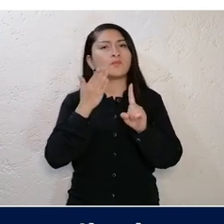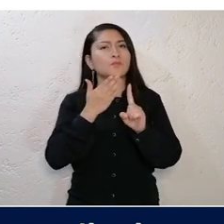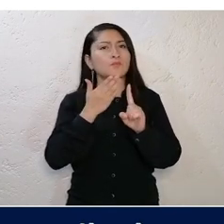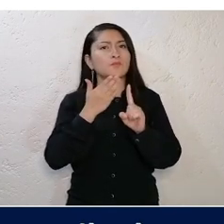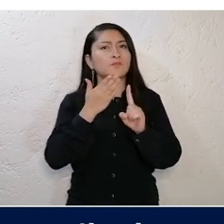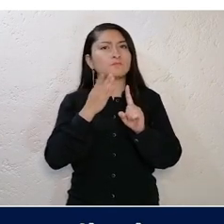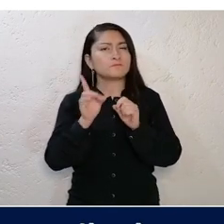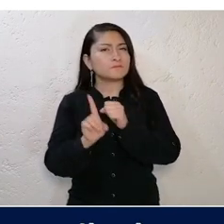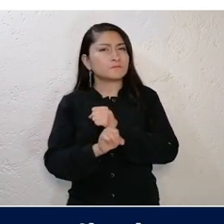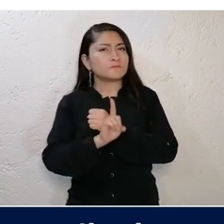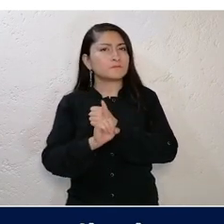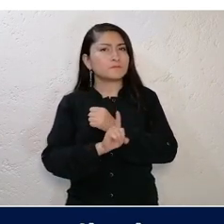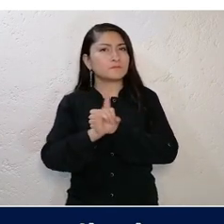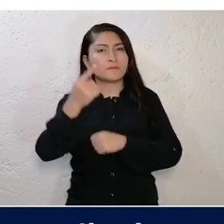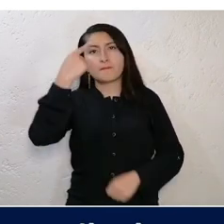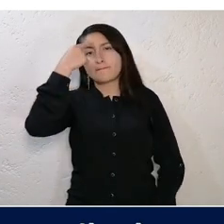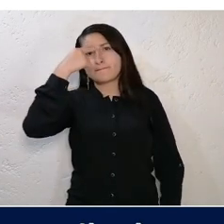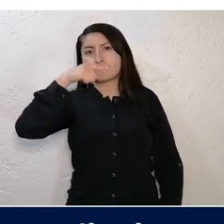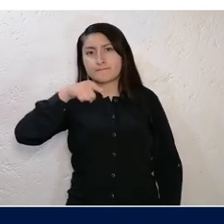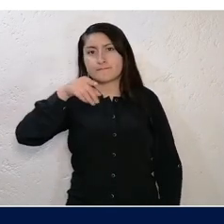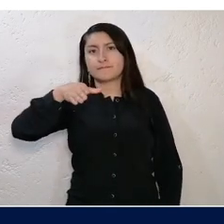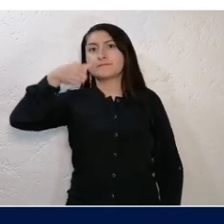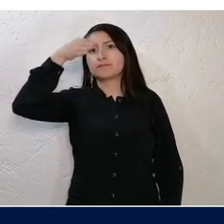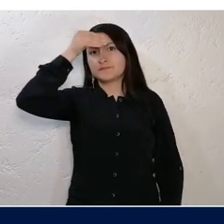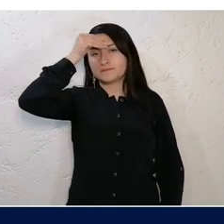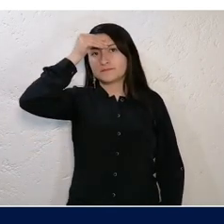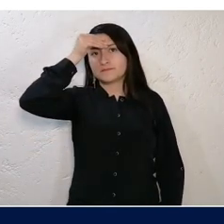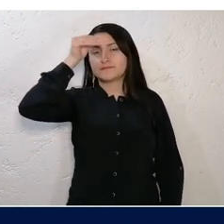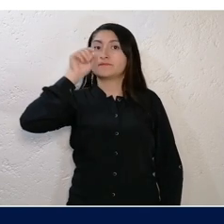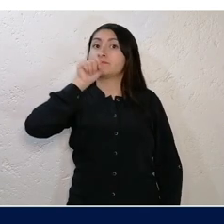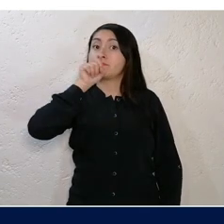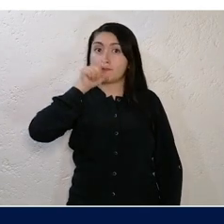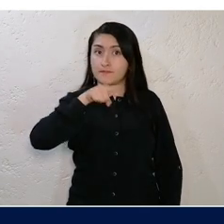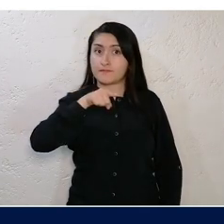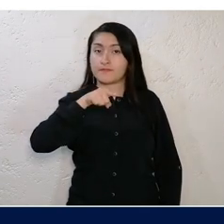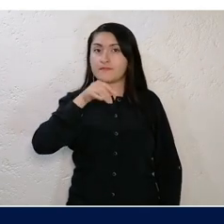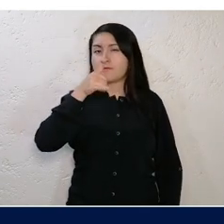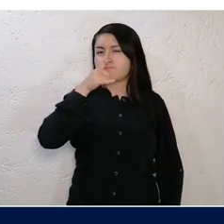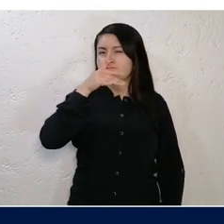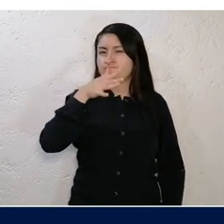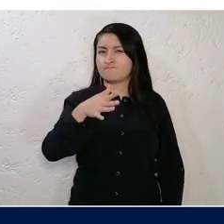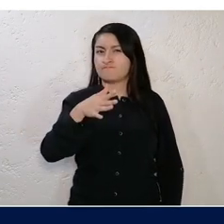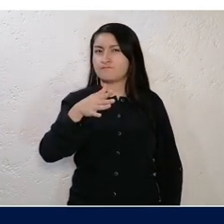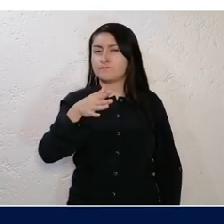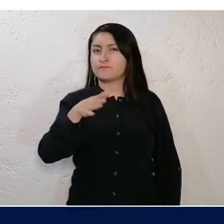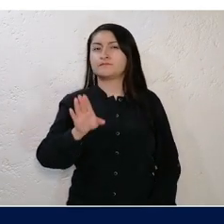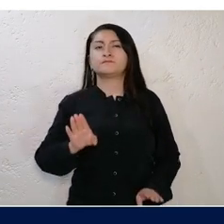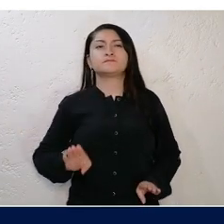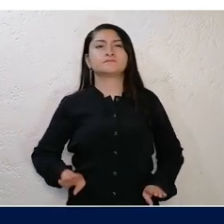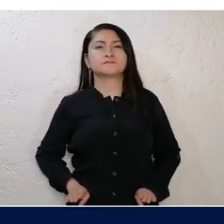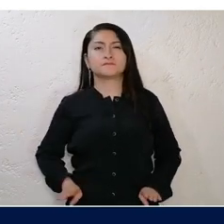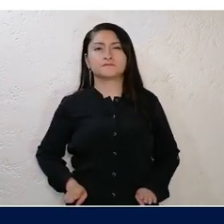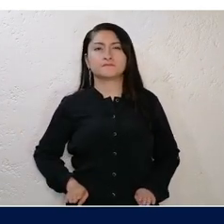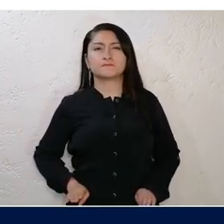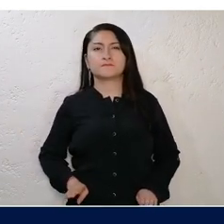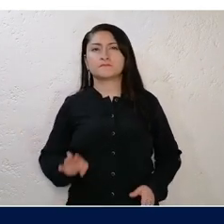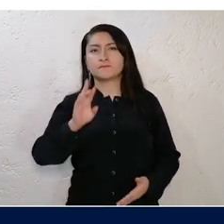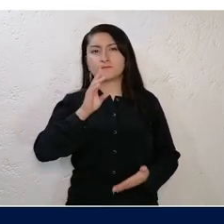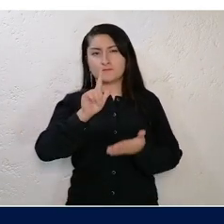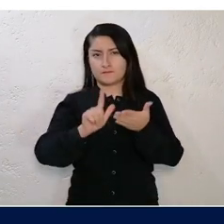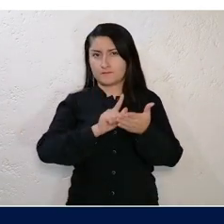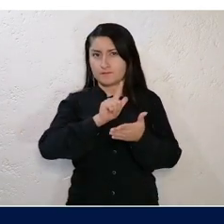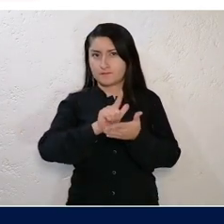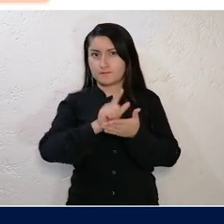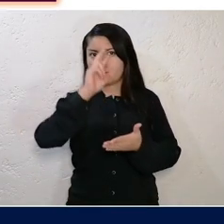tienen que ver con dificultades en el aprendizaje, o también con agresividad, conductas agresivas